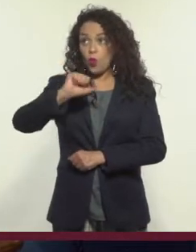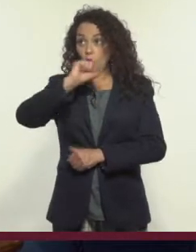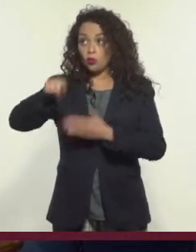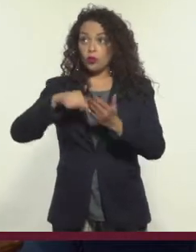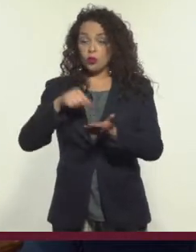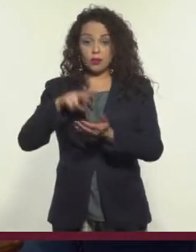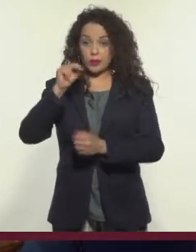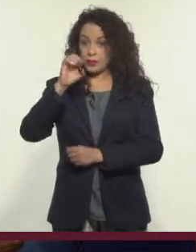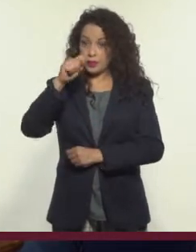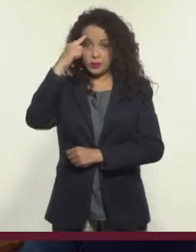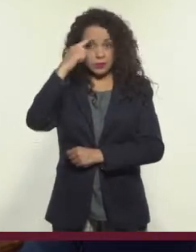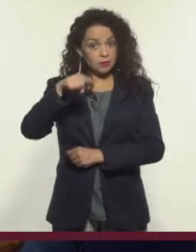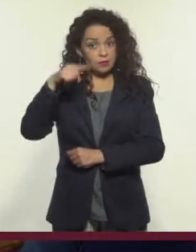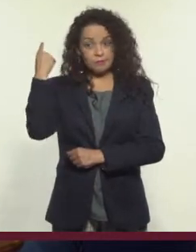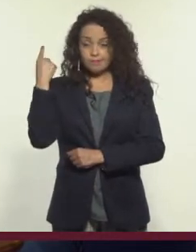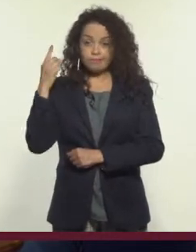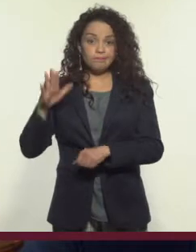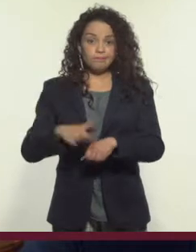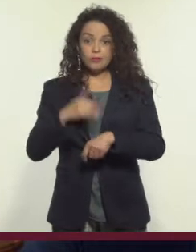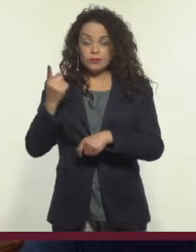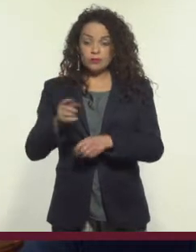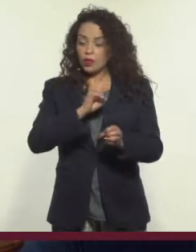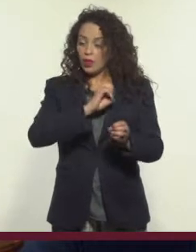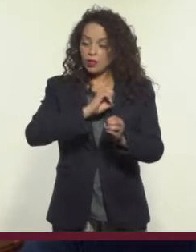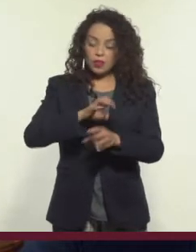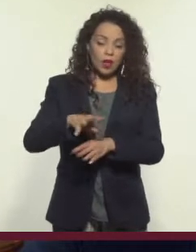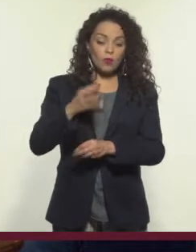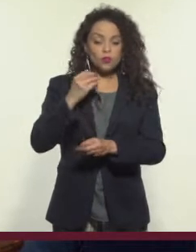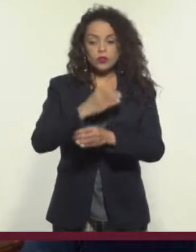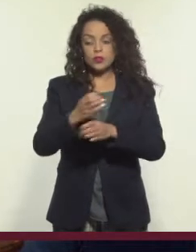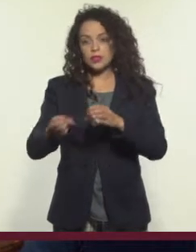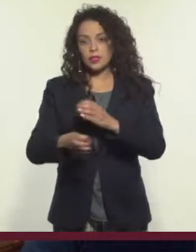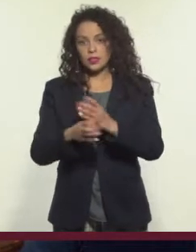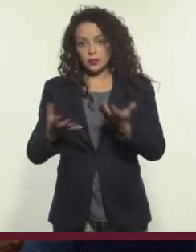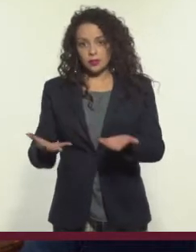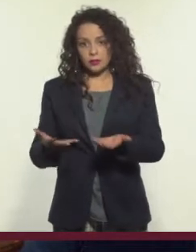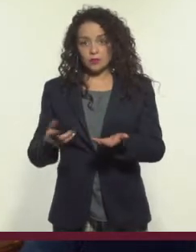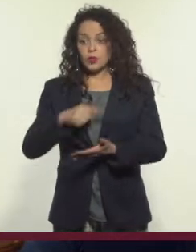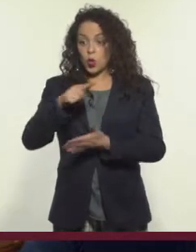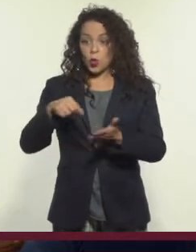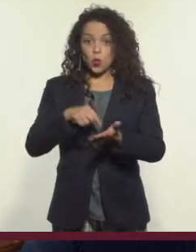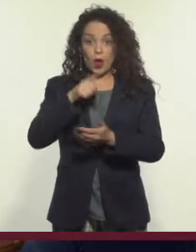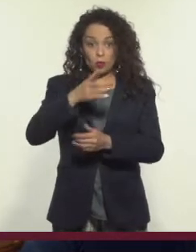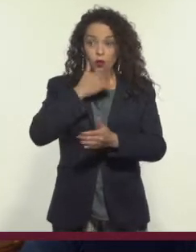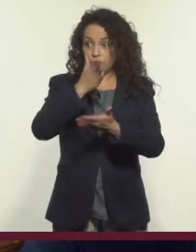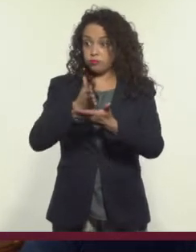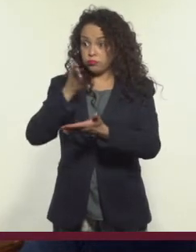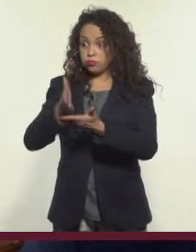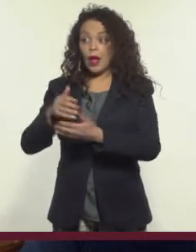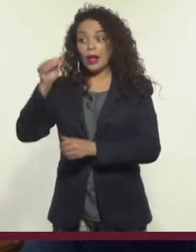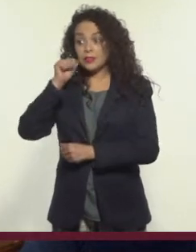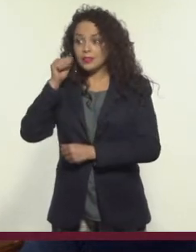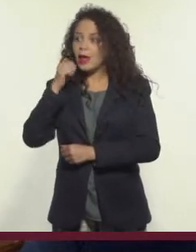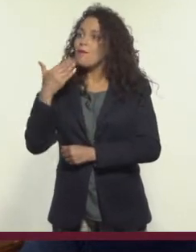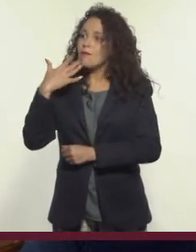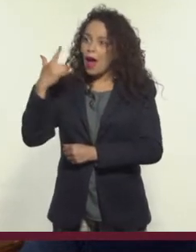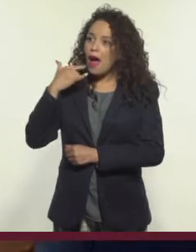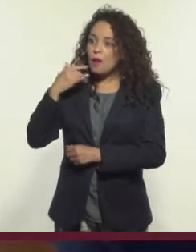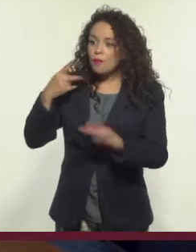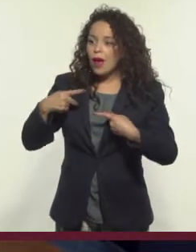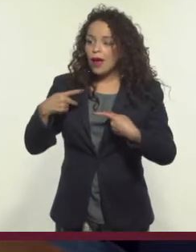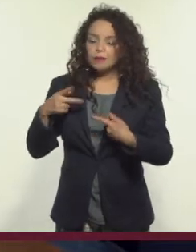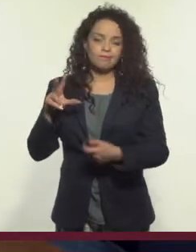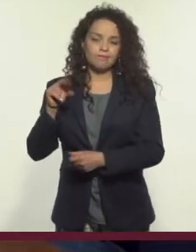es complicado. Dejas muchas cosas atrás y no todos los lugares a los que uno va se les recibe bien,